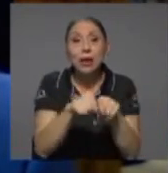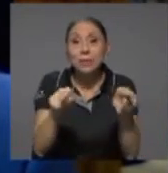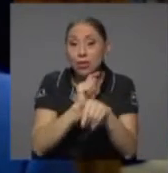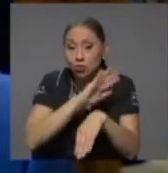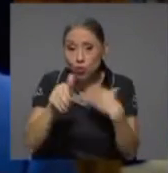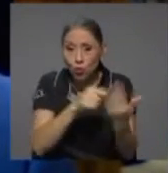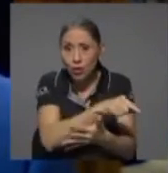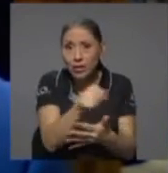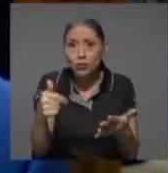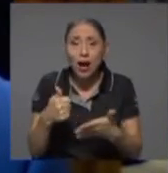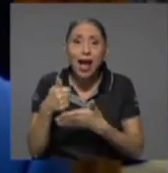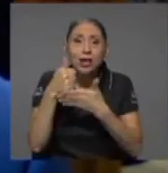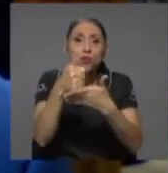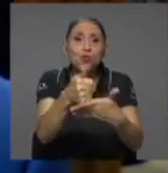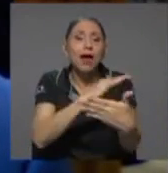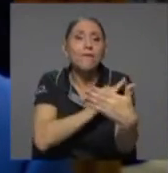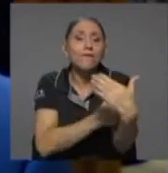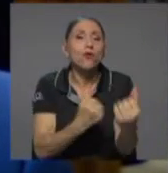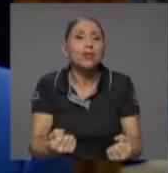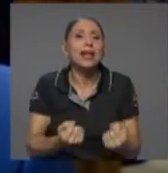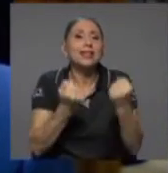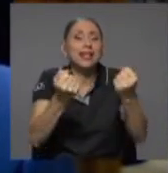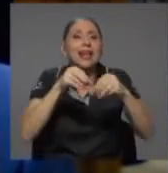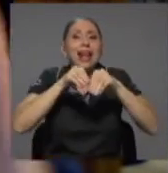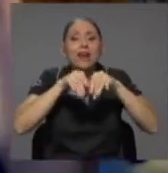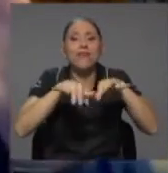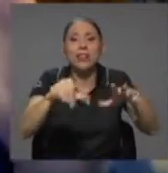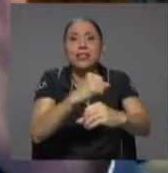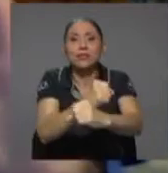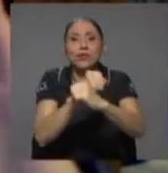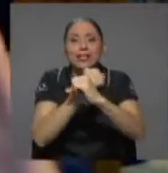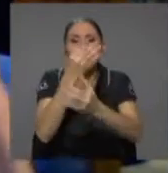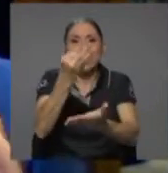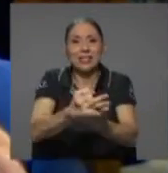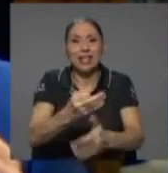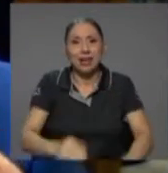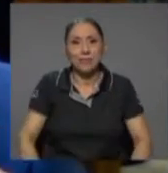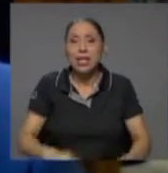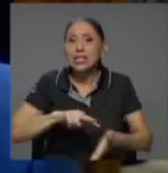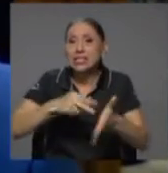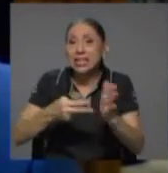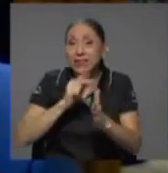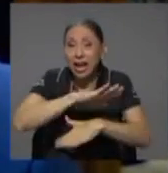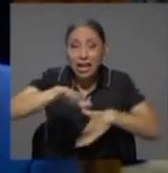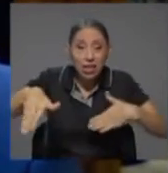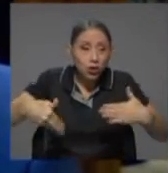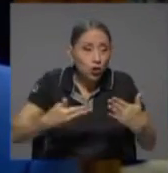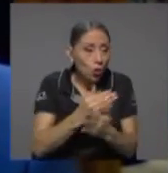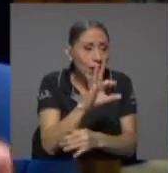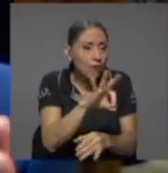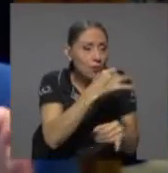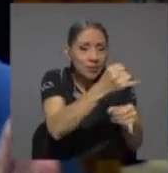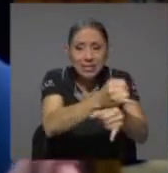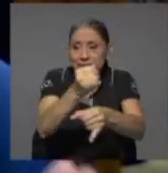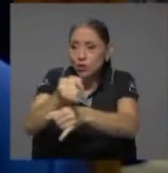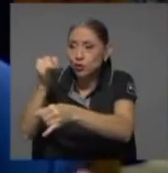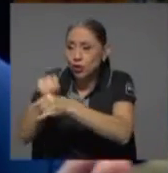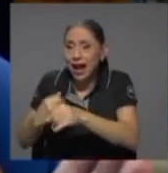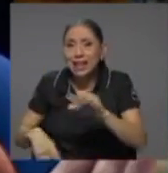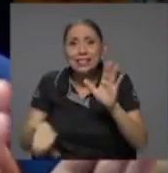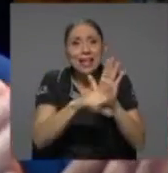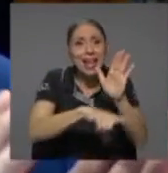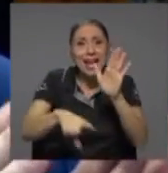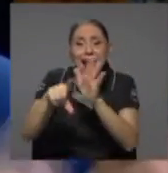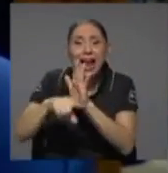fortalecer lo que se llama la red de seguridad financiera. Es decir, todos los mecanismos institucionales y legales que se crean para asegurar